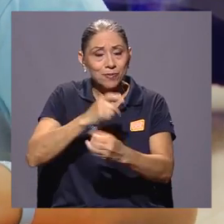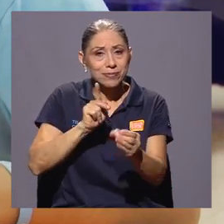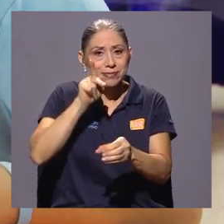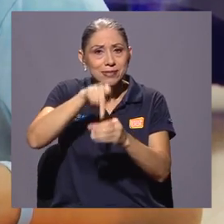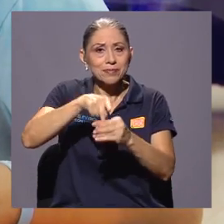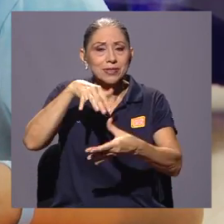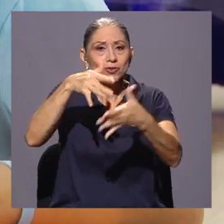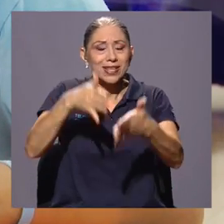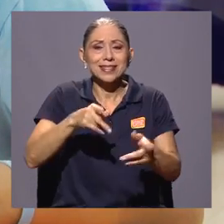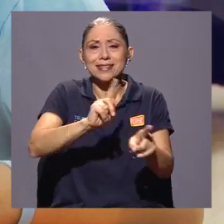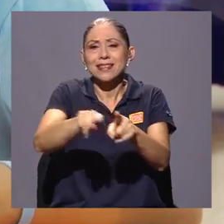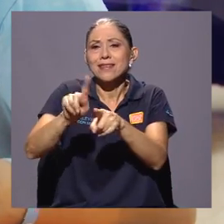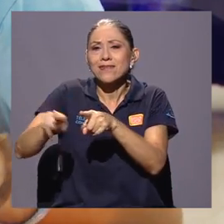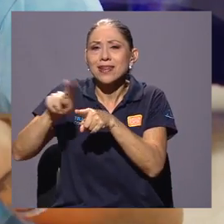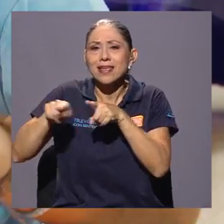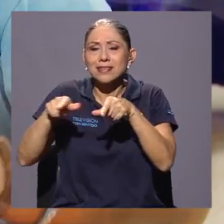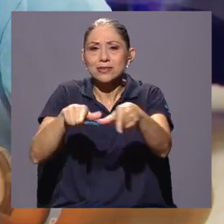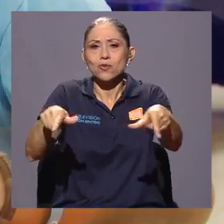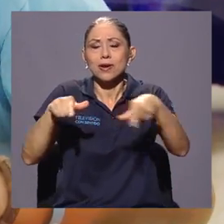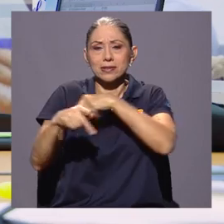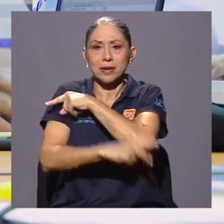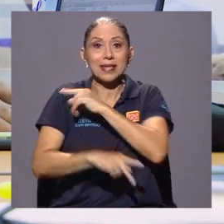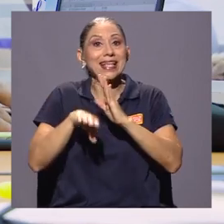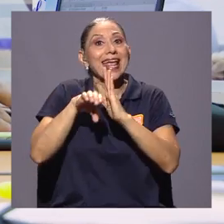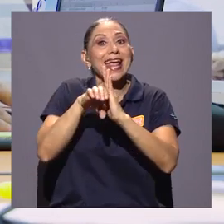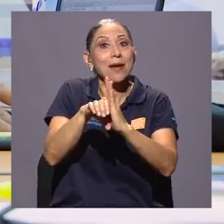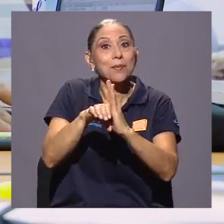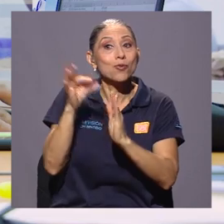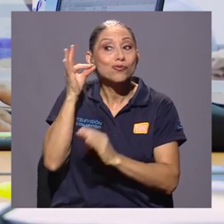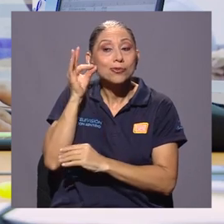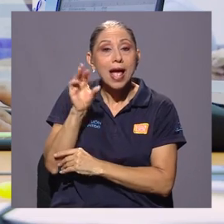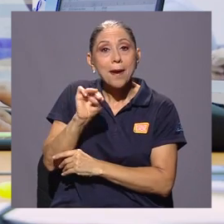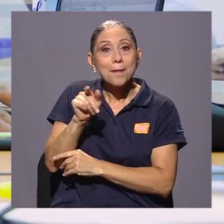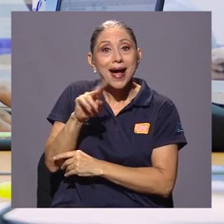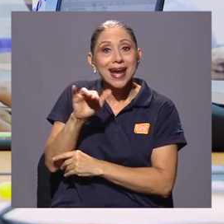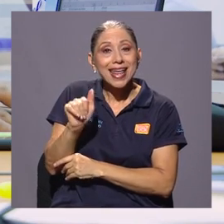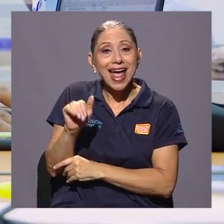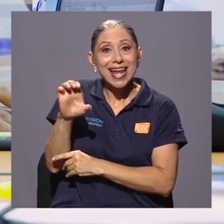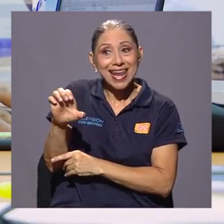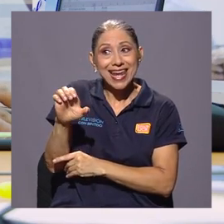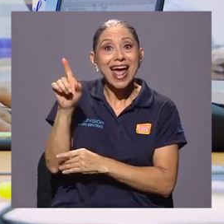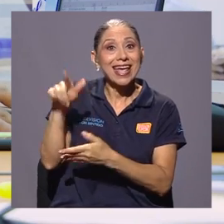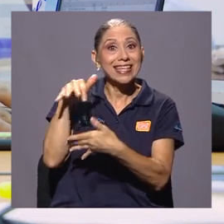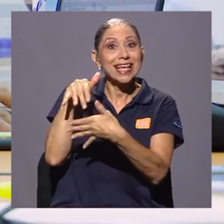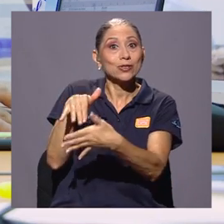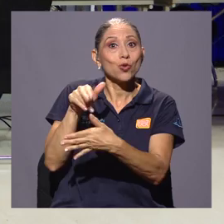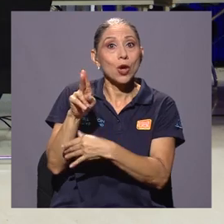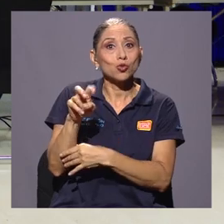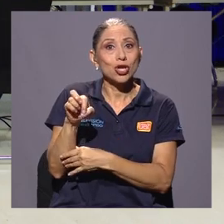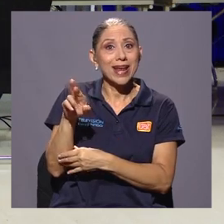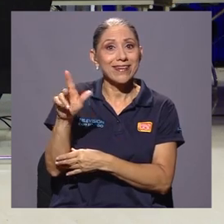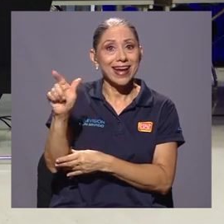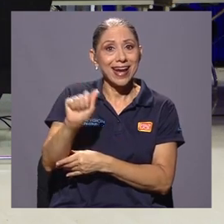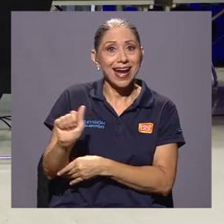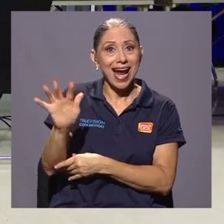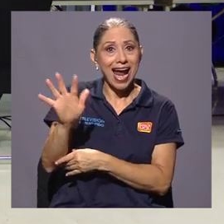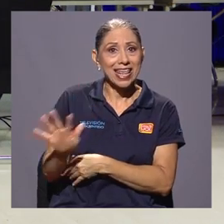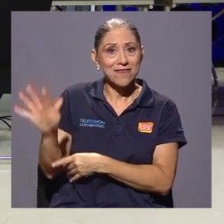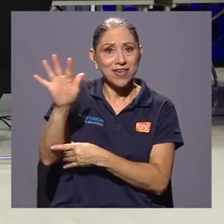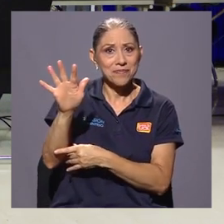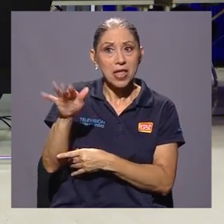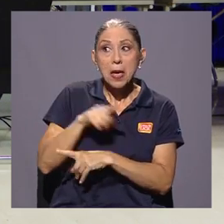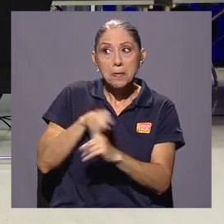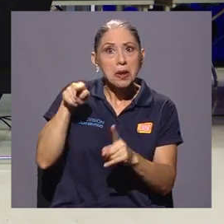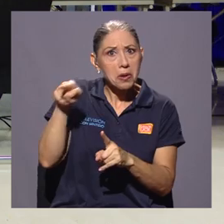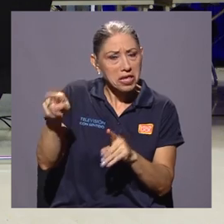participan estudiantes de diferentes partes del país. Un ejemplo es María Elena, quien es estudiante de la sede del Caribe, pero eso no es impedimento